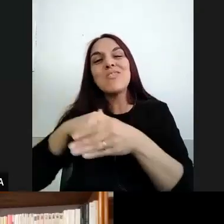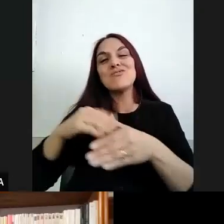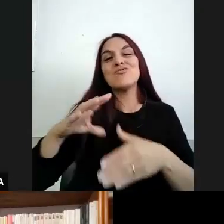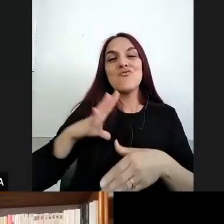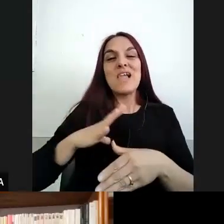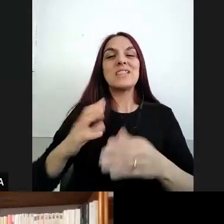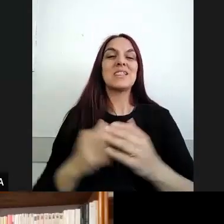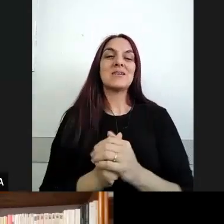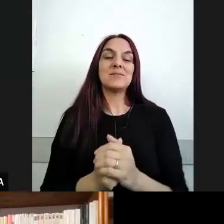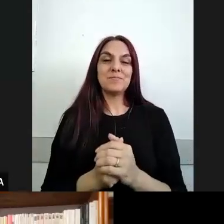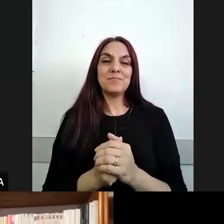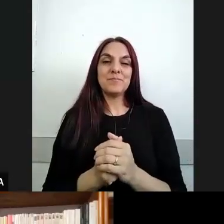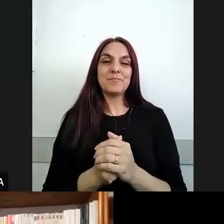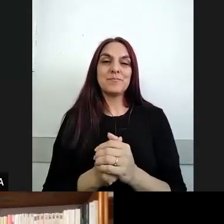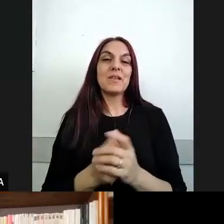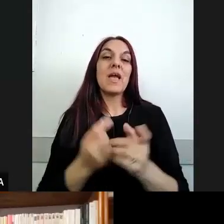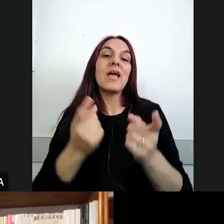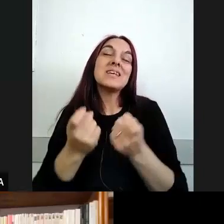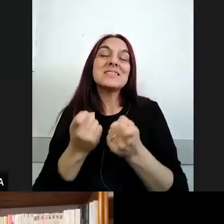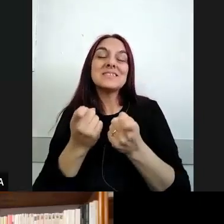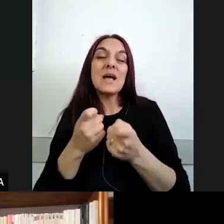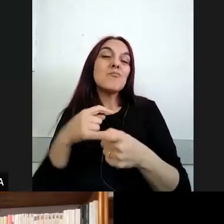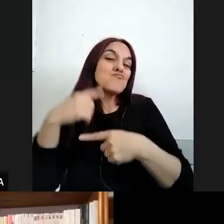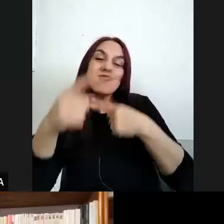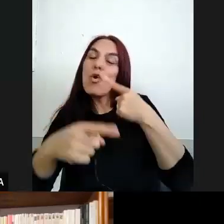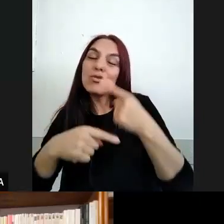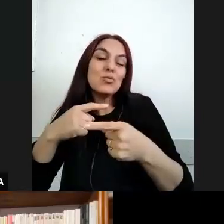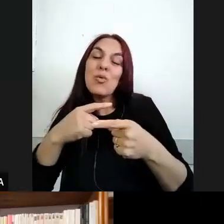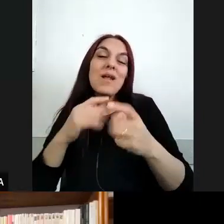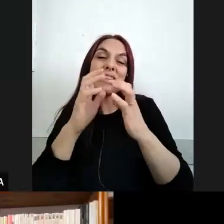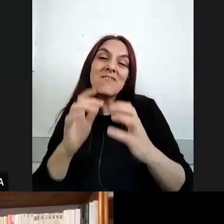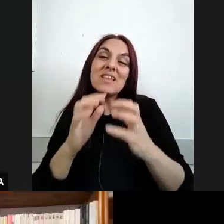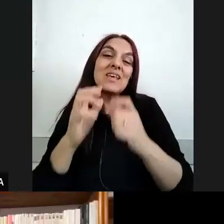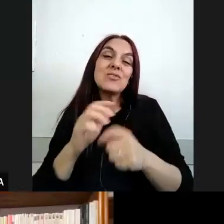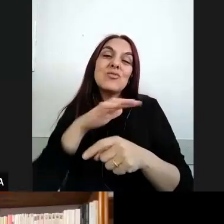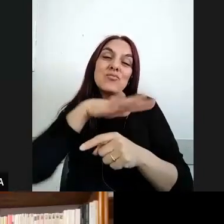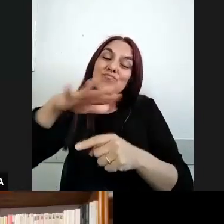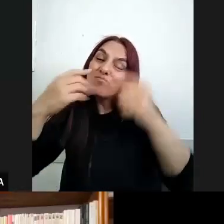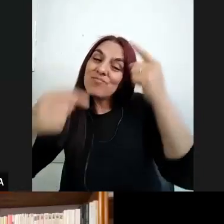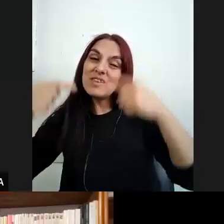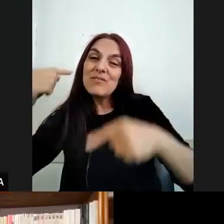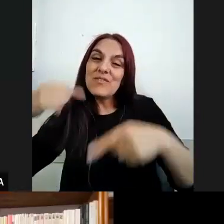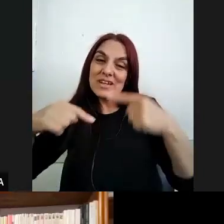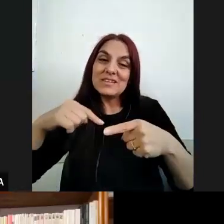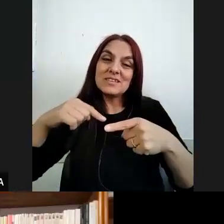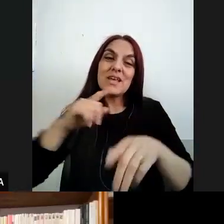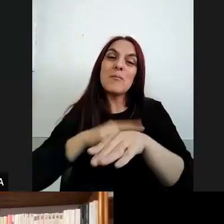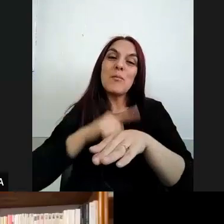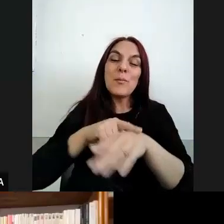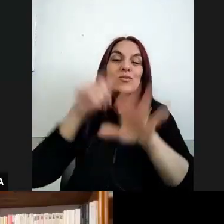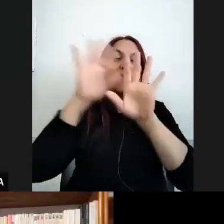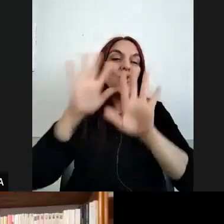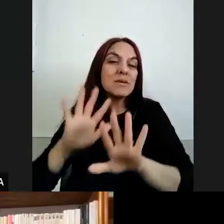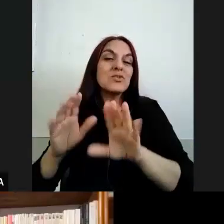atravesamiento que tenemos que digamos seguir discutiendo esto en distintos planos de la formación docente y de los diseños